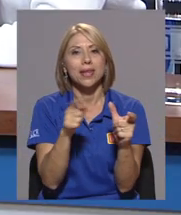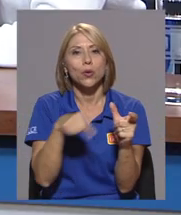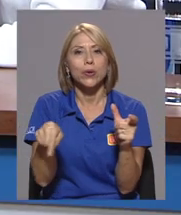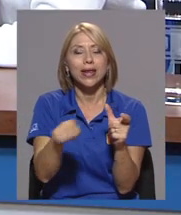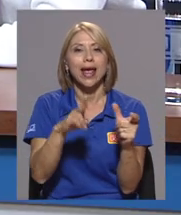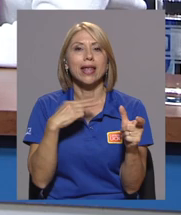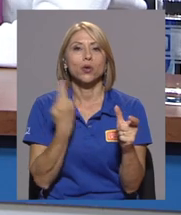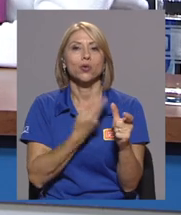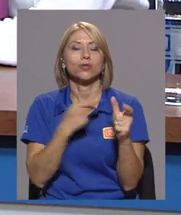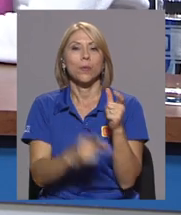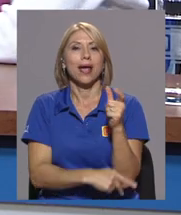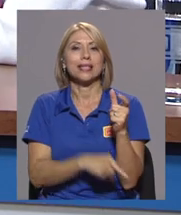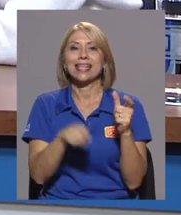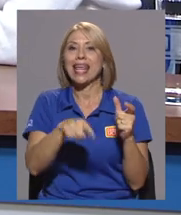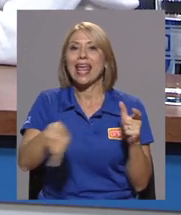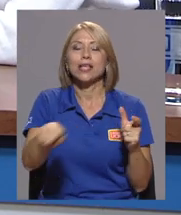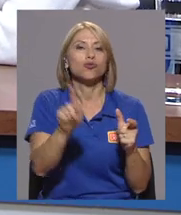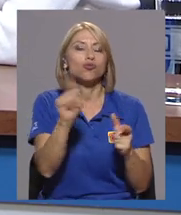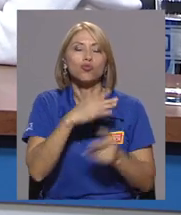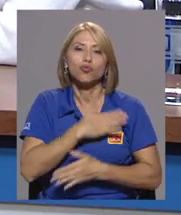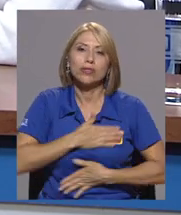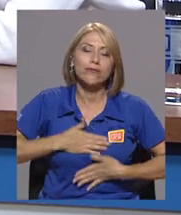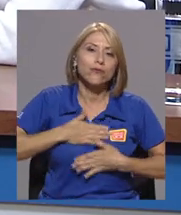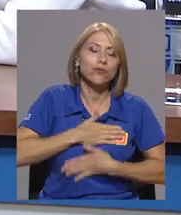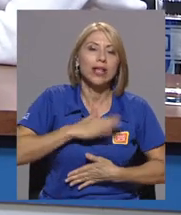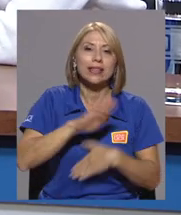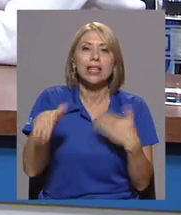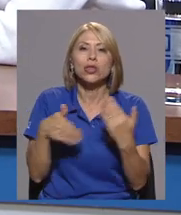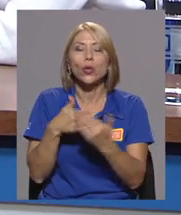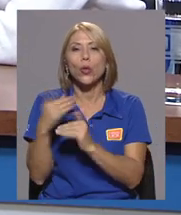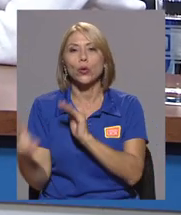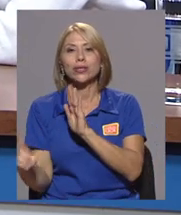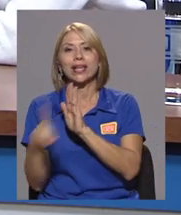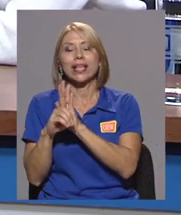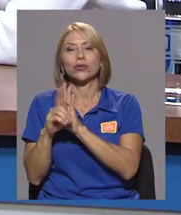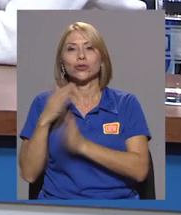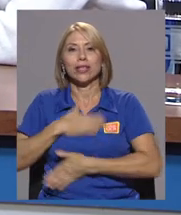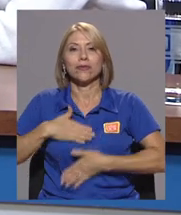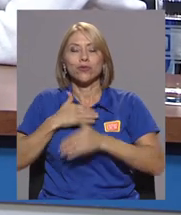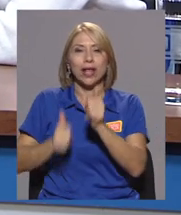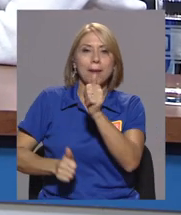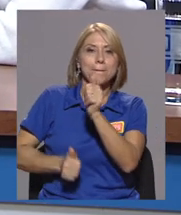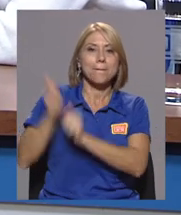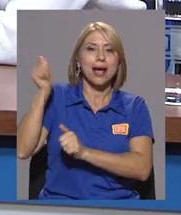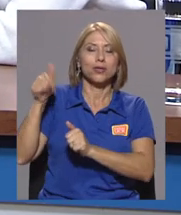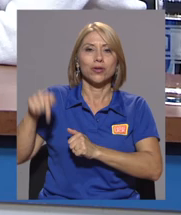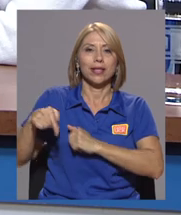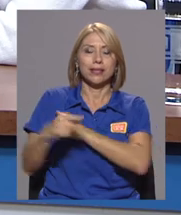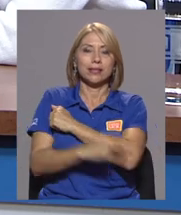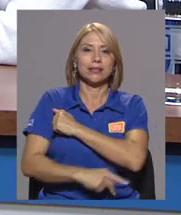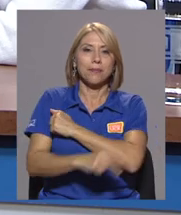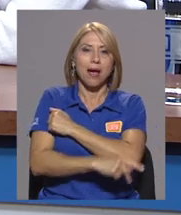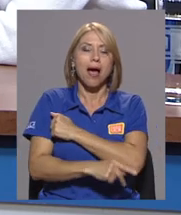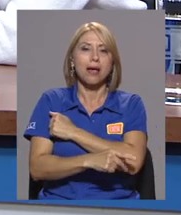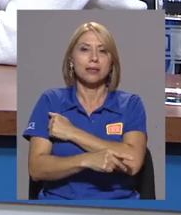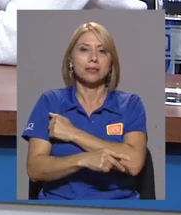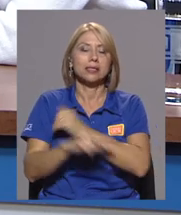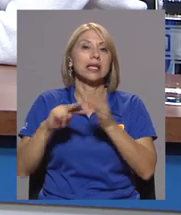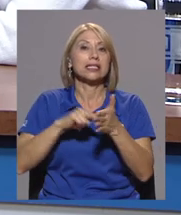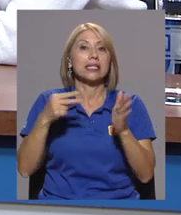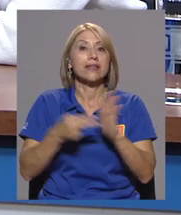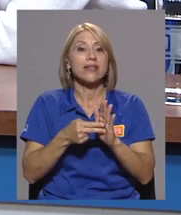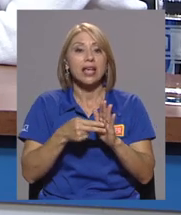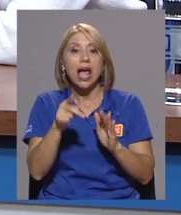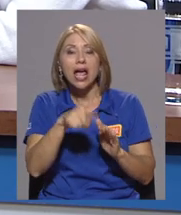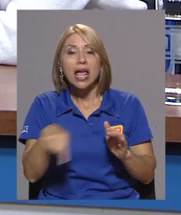sexual porque es un grupo, una minoría en nuestro país que no disfruta de todos los derechos que disfrutan la gran